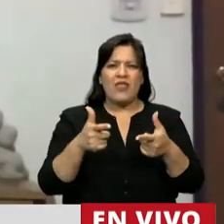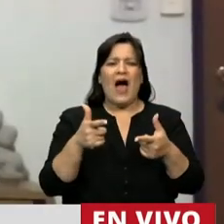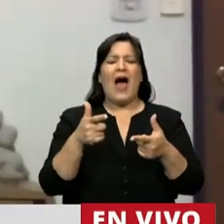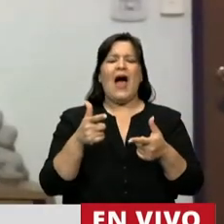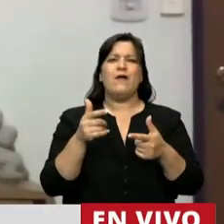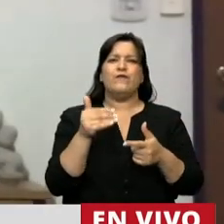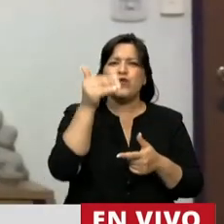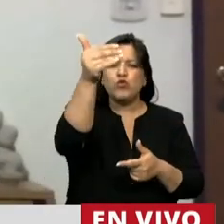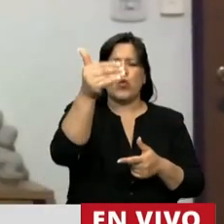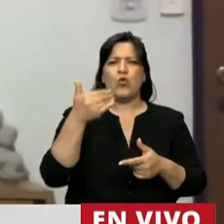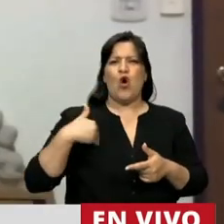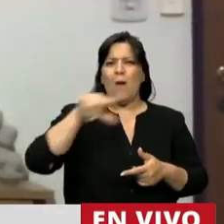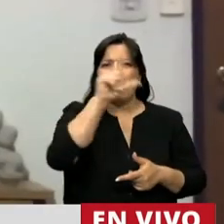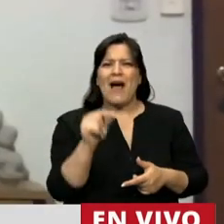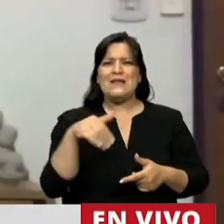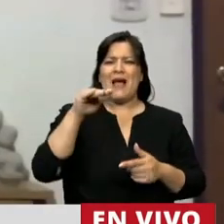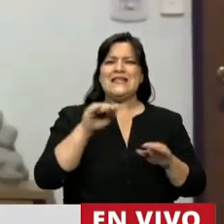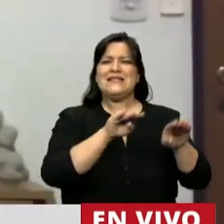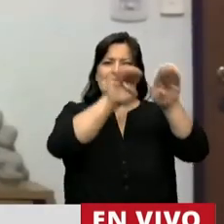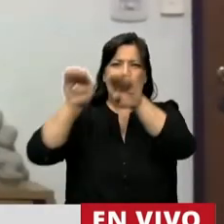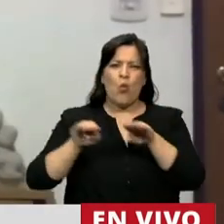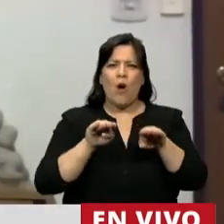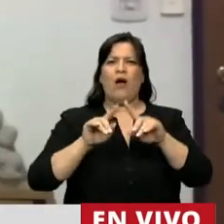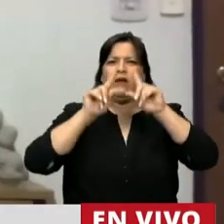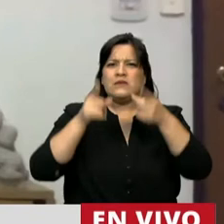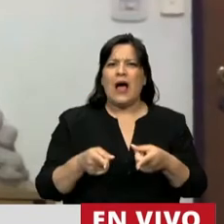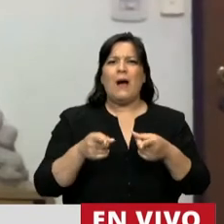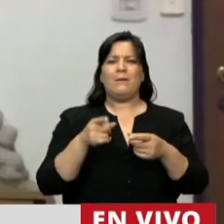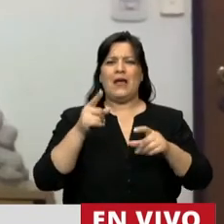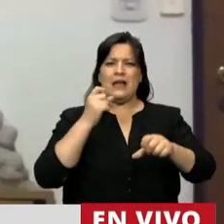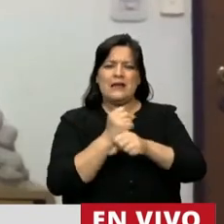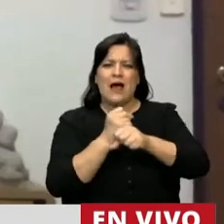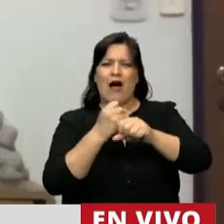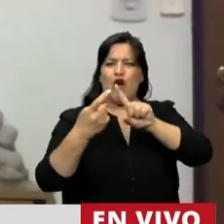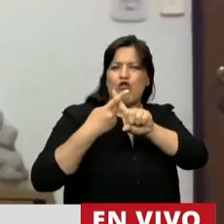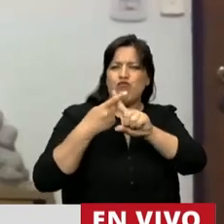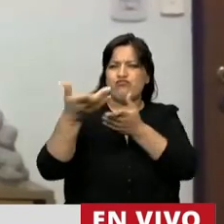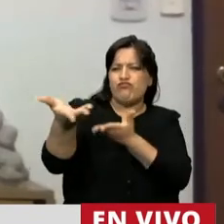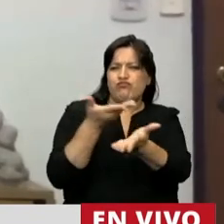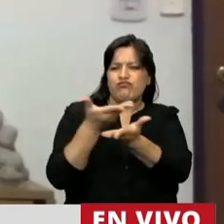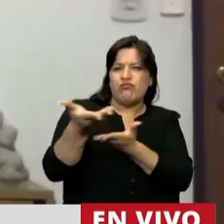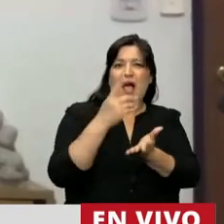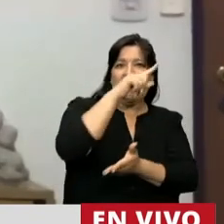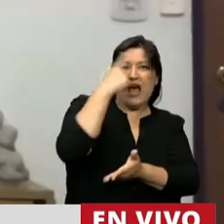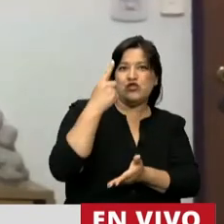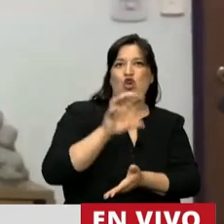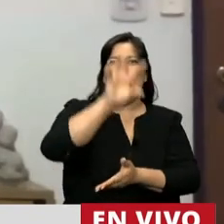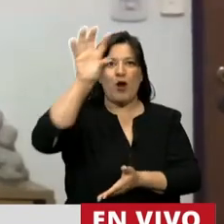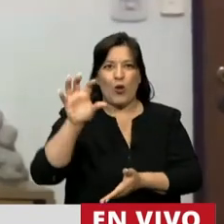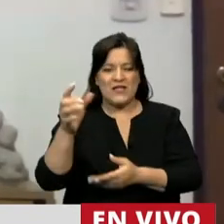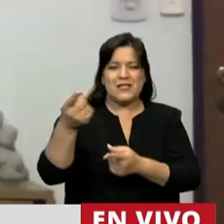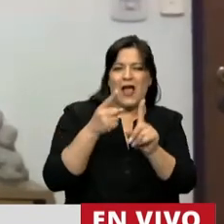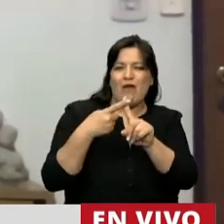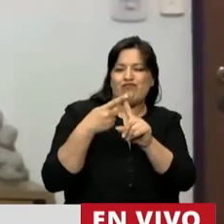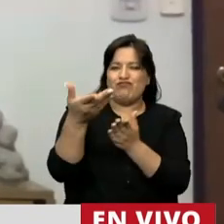igualitario, un proyecto que impulsa el trabajo coordinado entre nación y provincia. Hay un claro